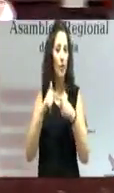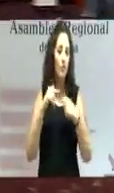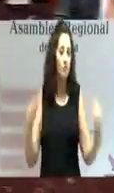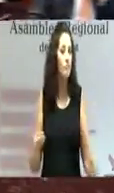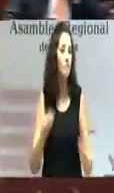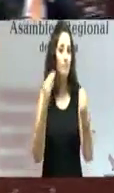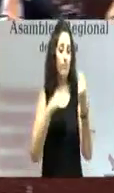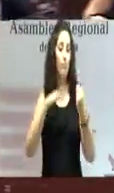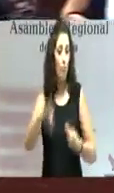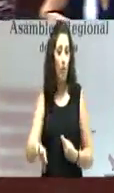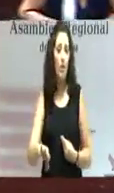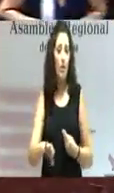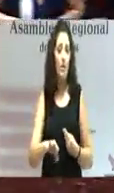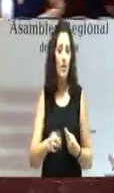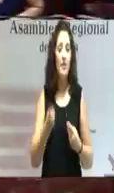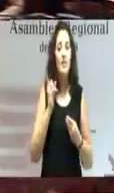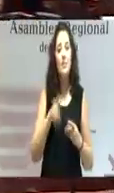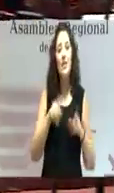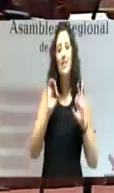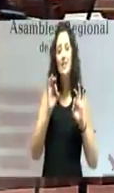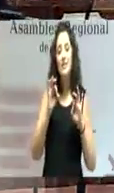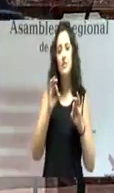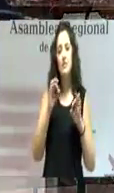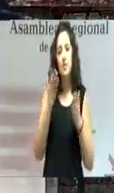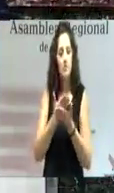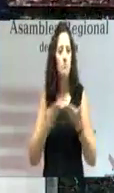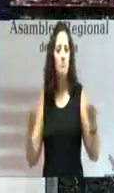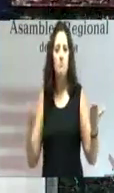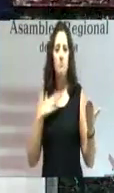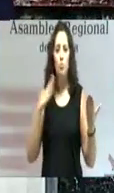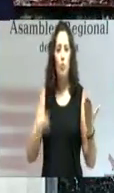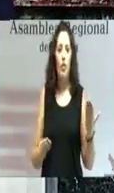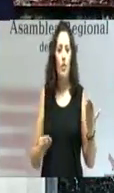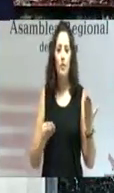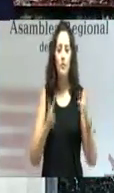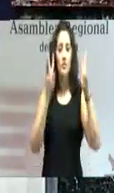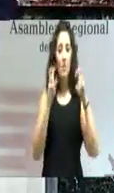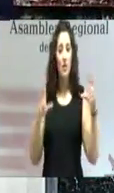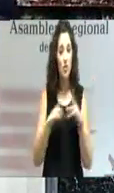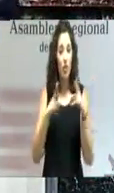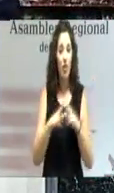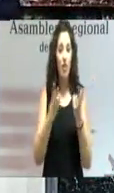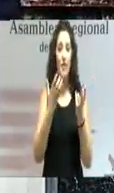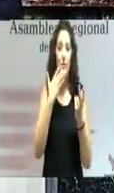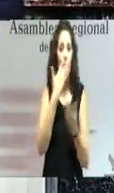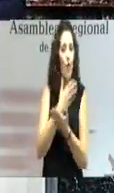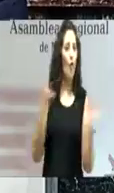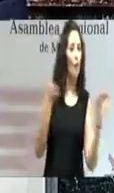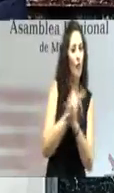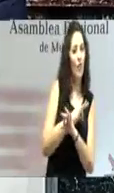se creerá en ello toda una sociedad que no puede estar confundida